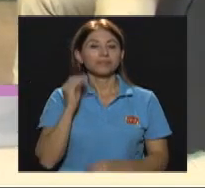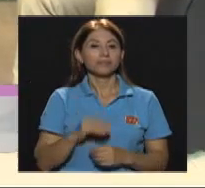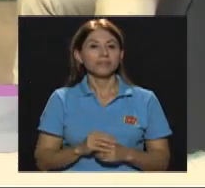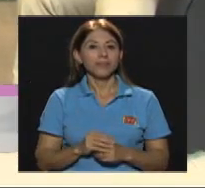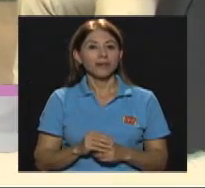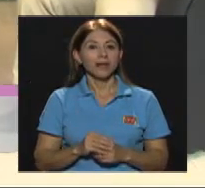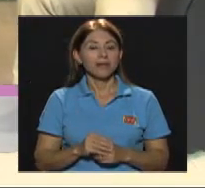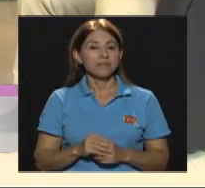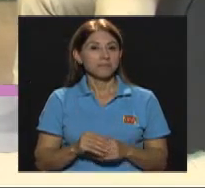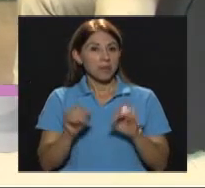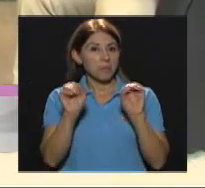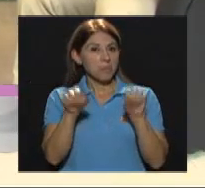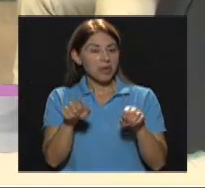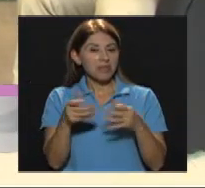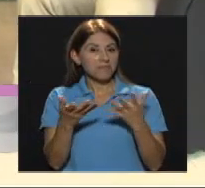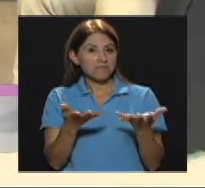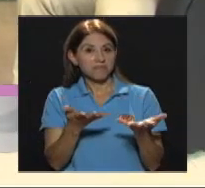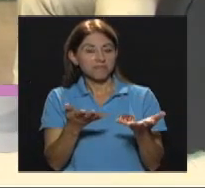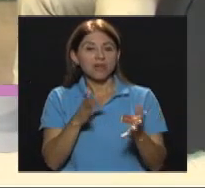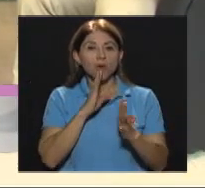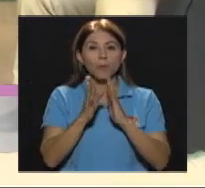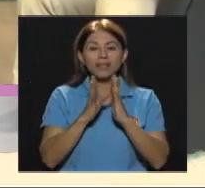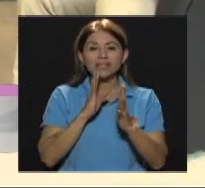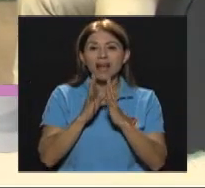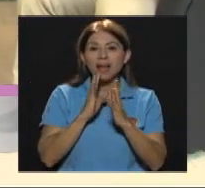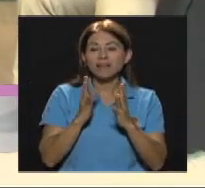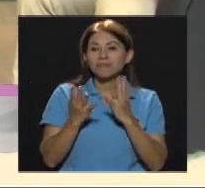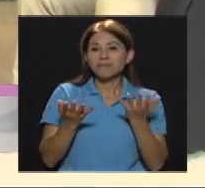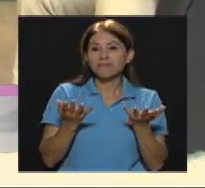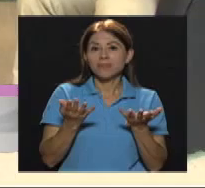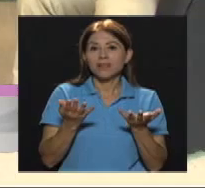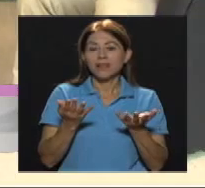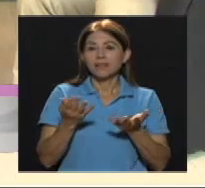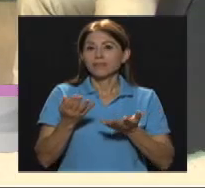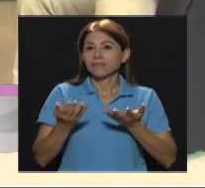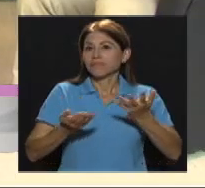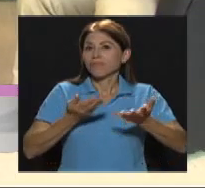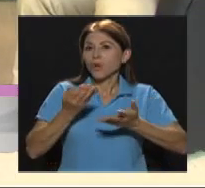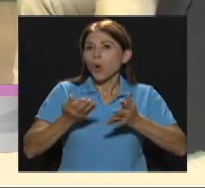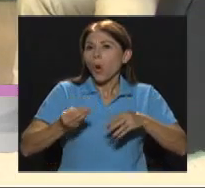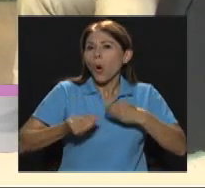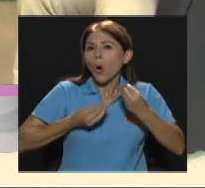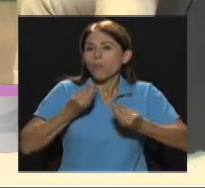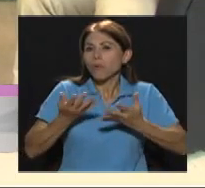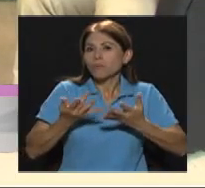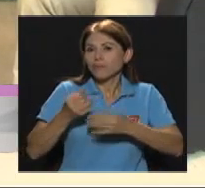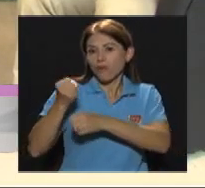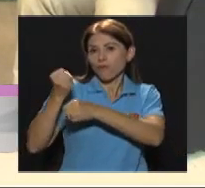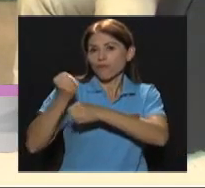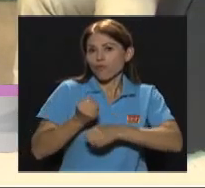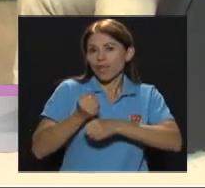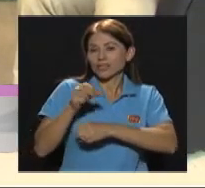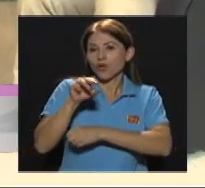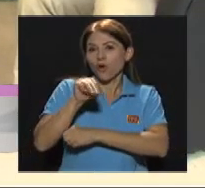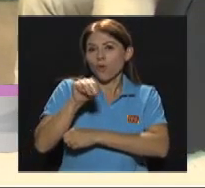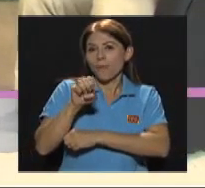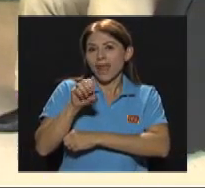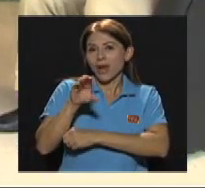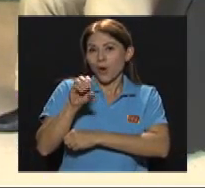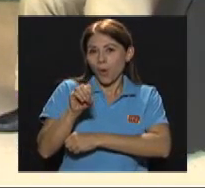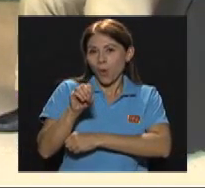iniciar la conversación Si nos puede conversar acerca de cómo fue que la Fundación